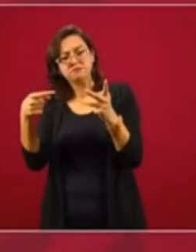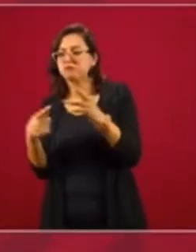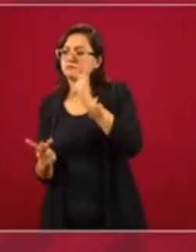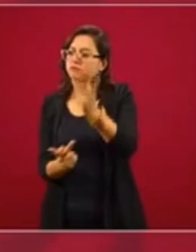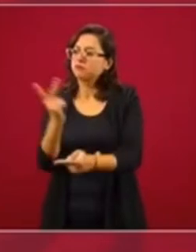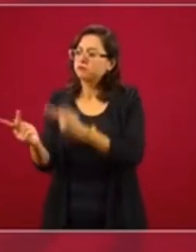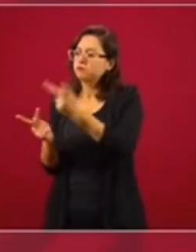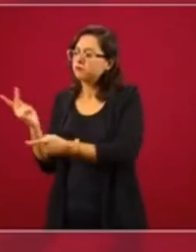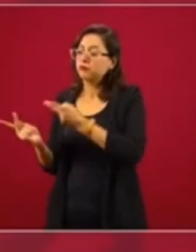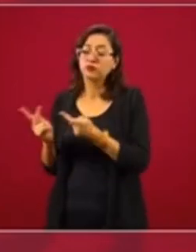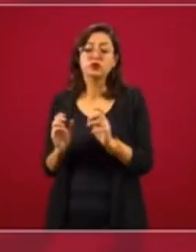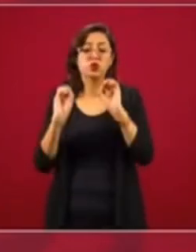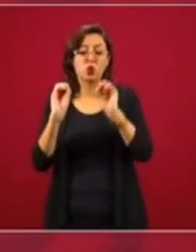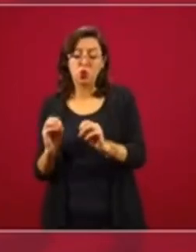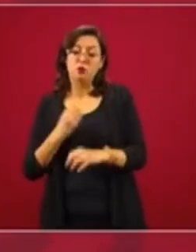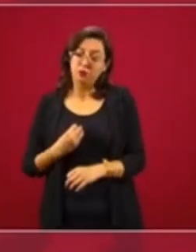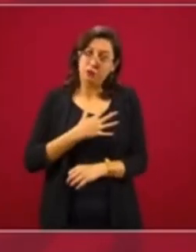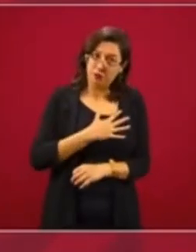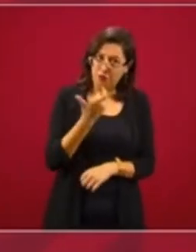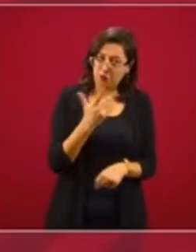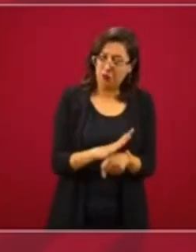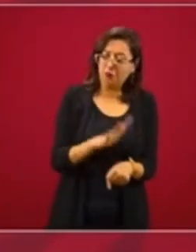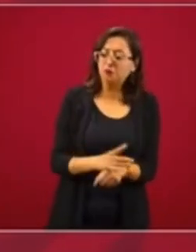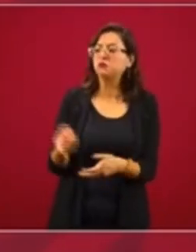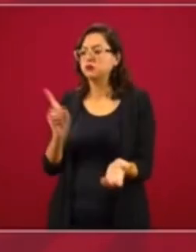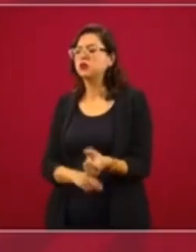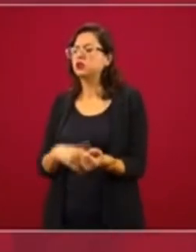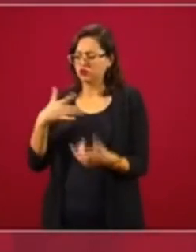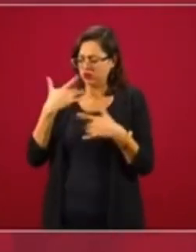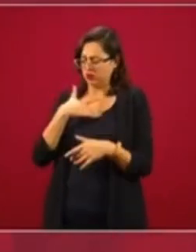bienestar material, pero también bienestar del alma,